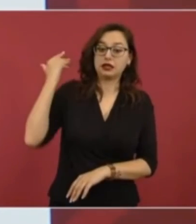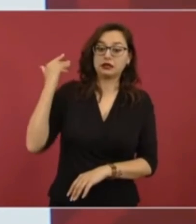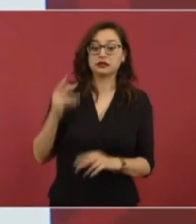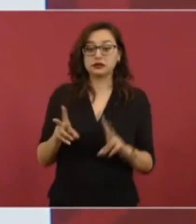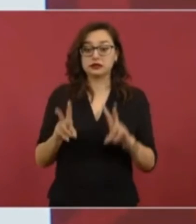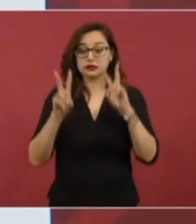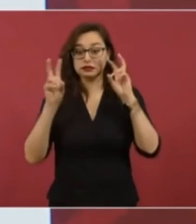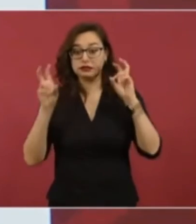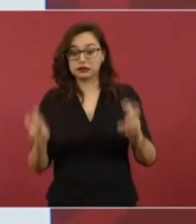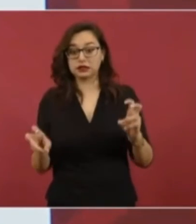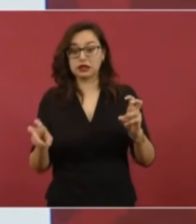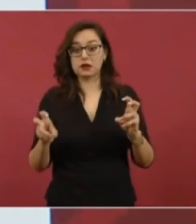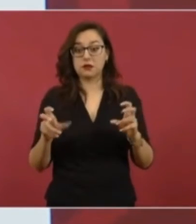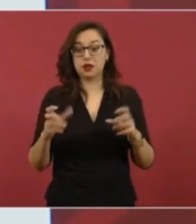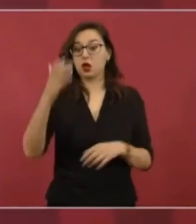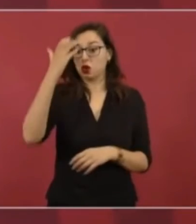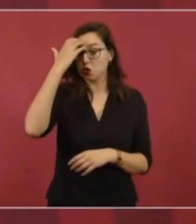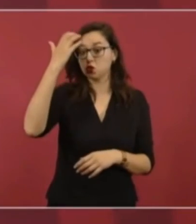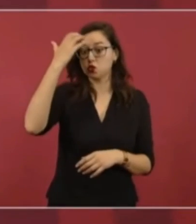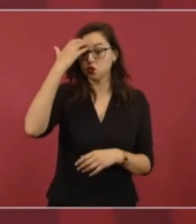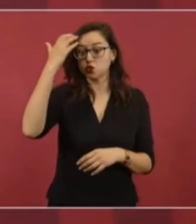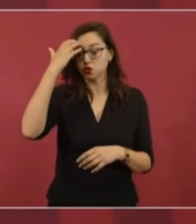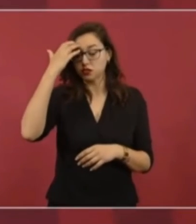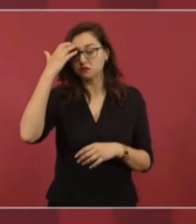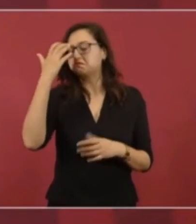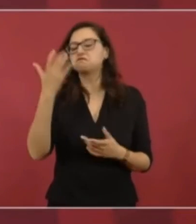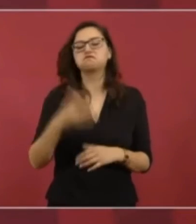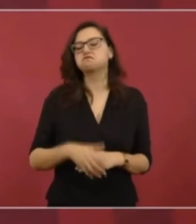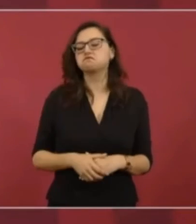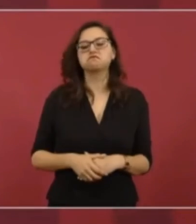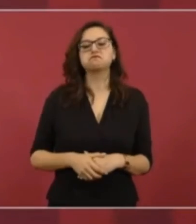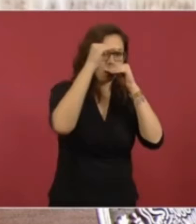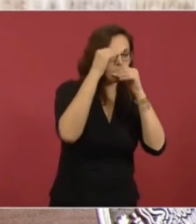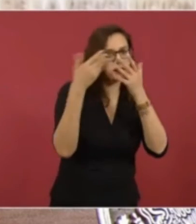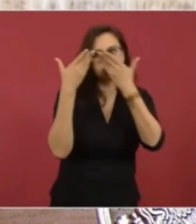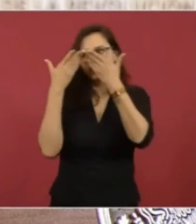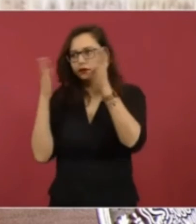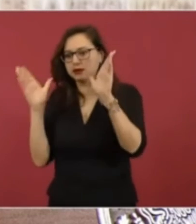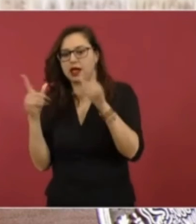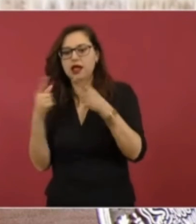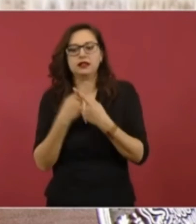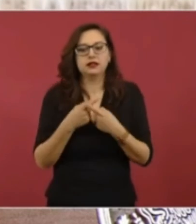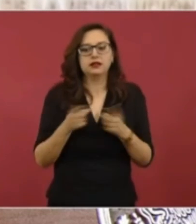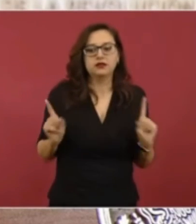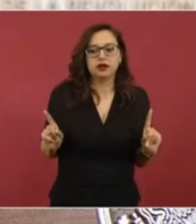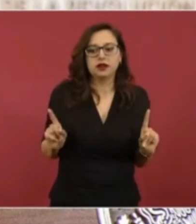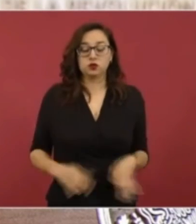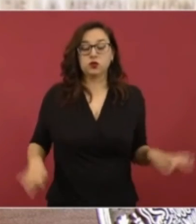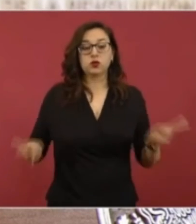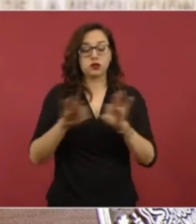Ahora hay esta polémica que es muy importante para que